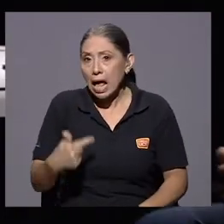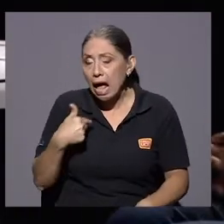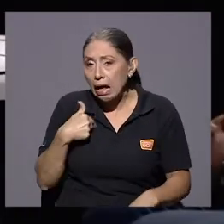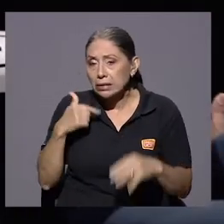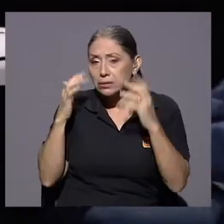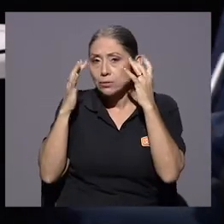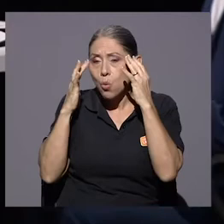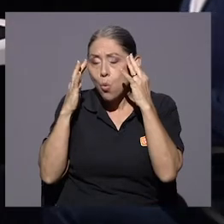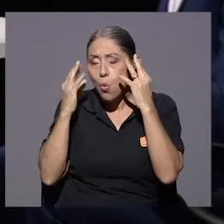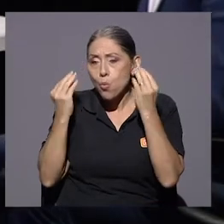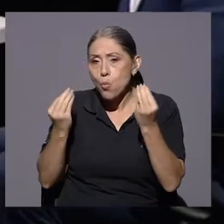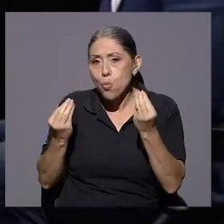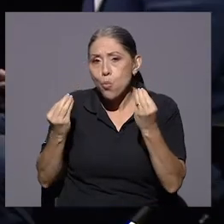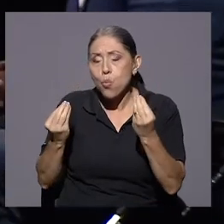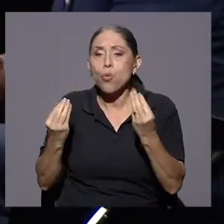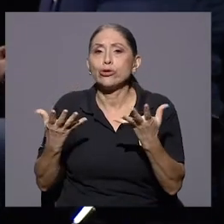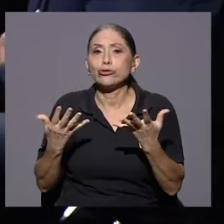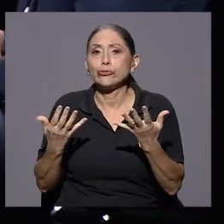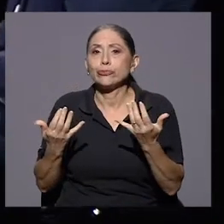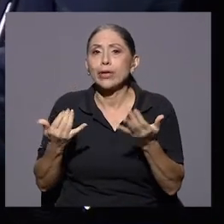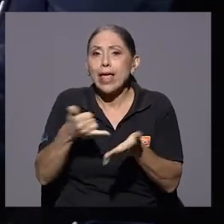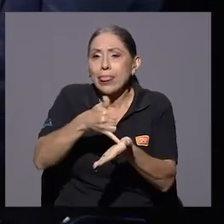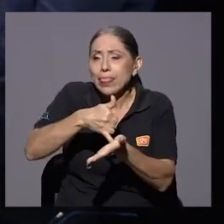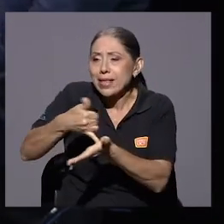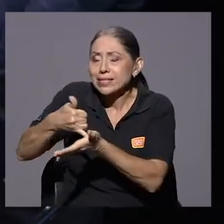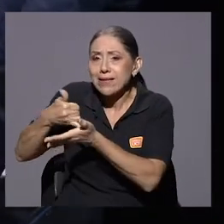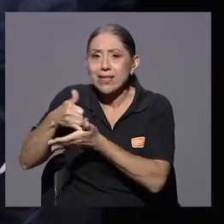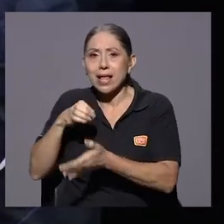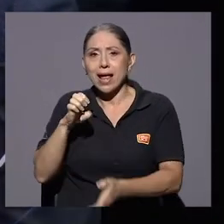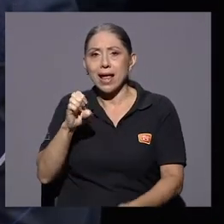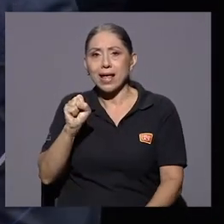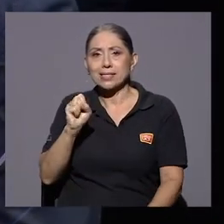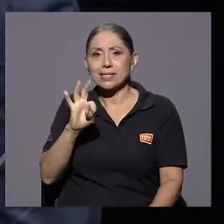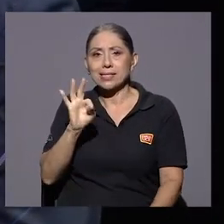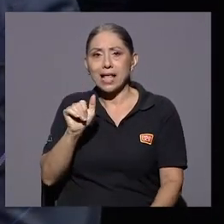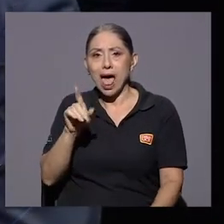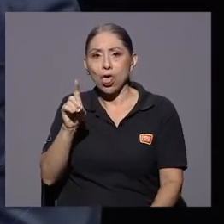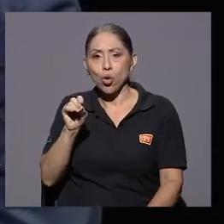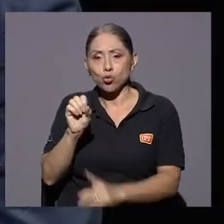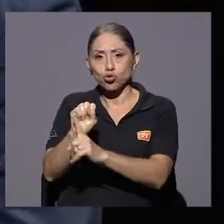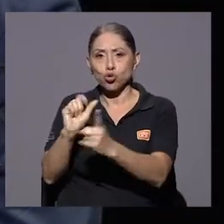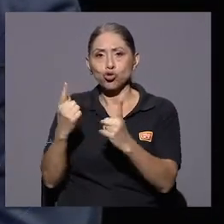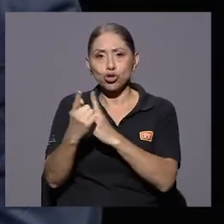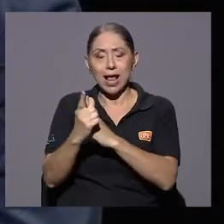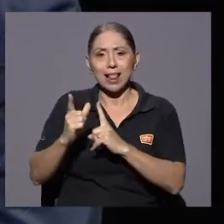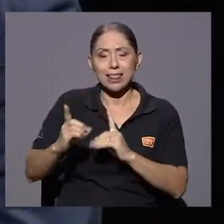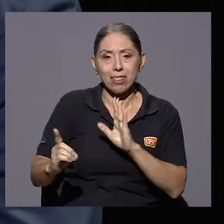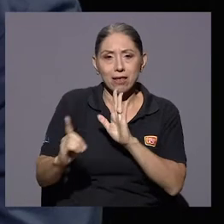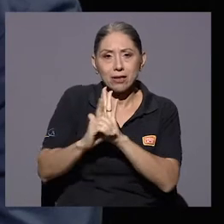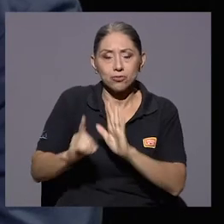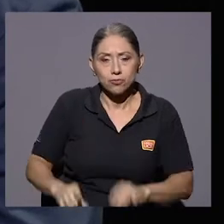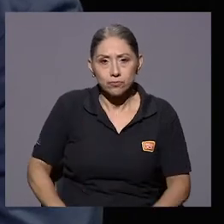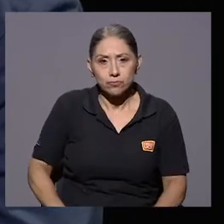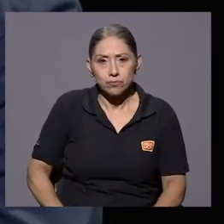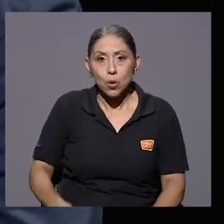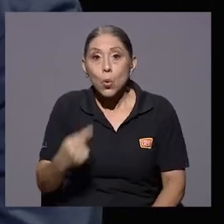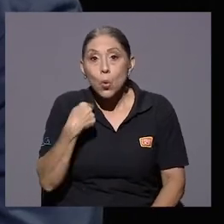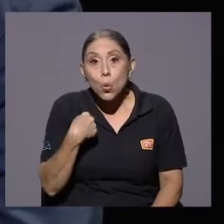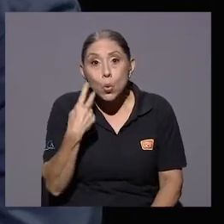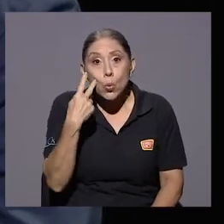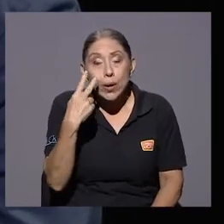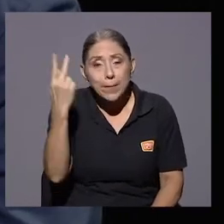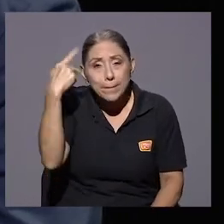muchísimo el debilitamiento del Estado Social de Derecho. Uno ve que las políticas que están